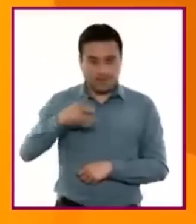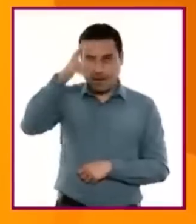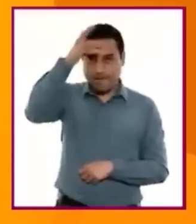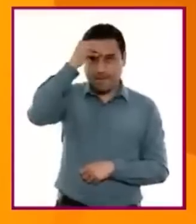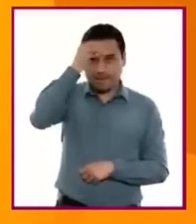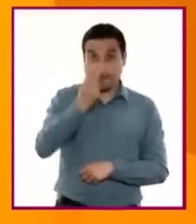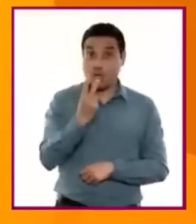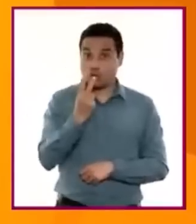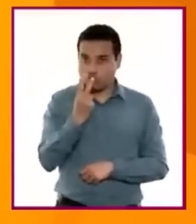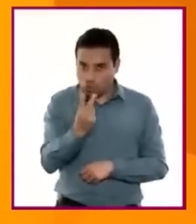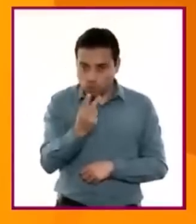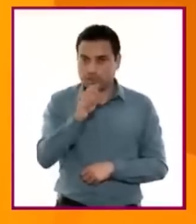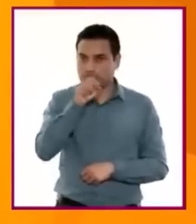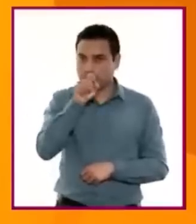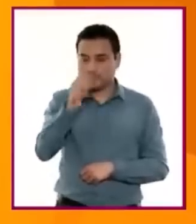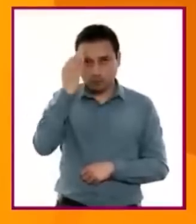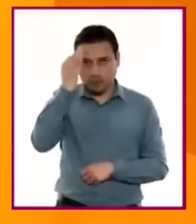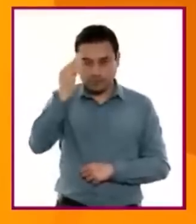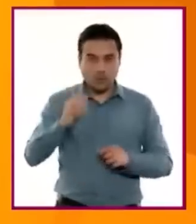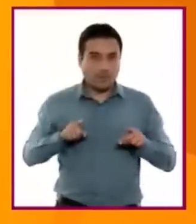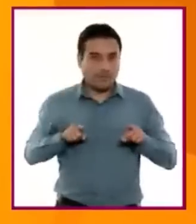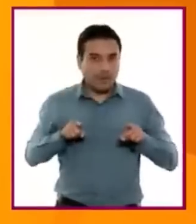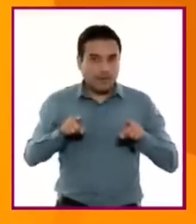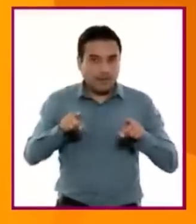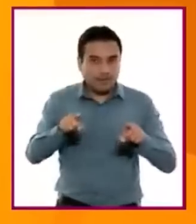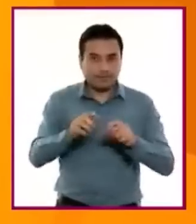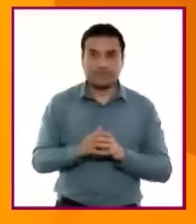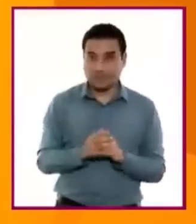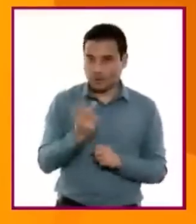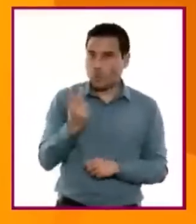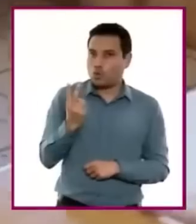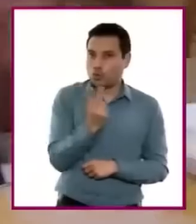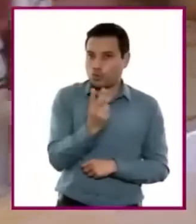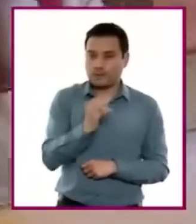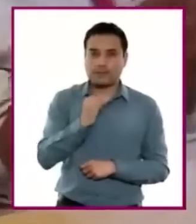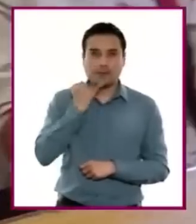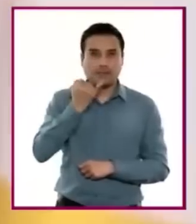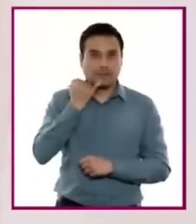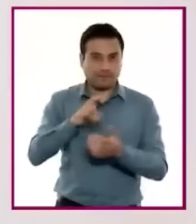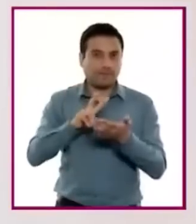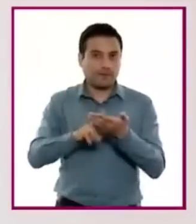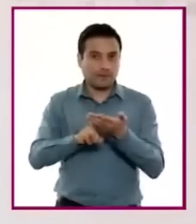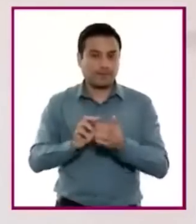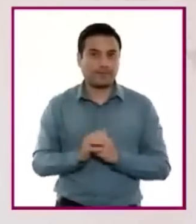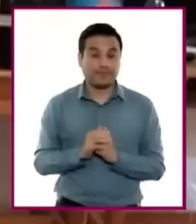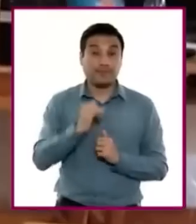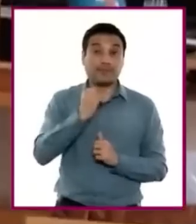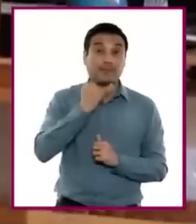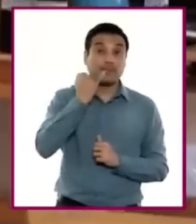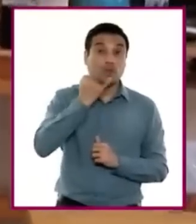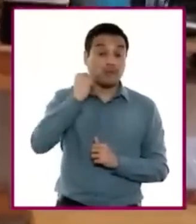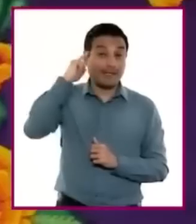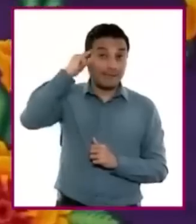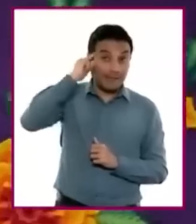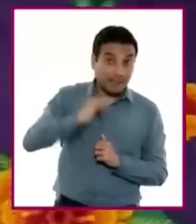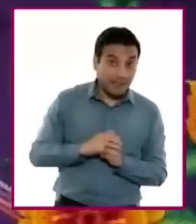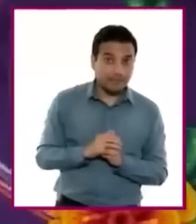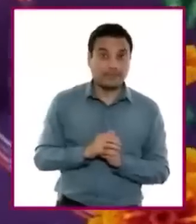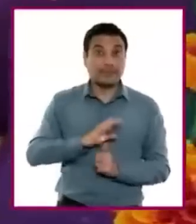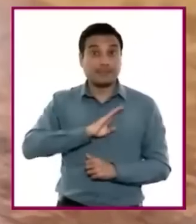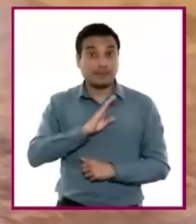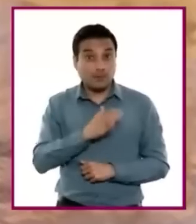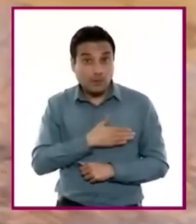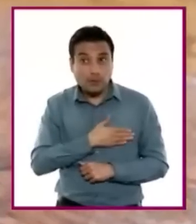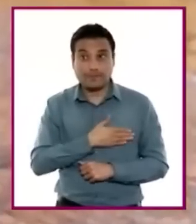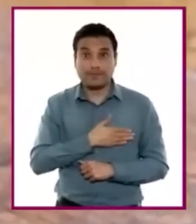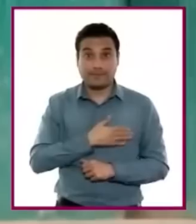empleo de estas, así como la valoración de todas, pues es importante enfatizarlo, tanto las lenguas indígenas como el español y la lengua de